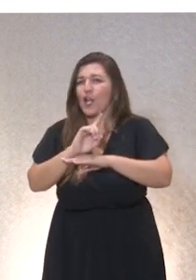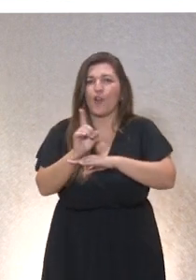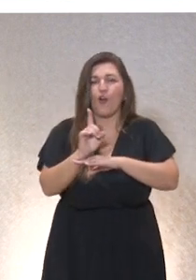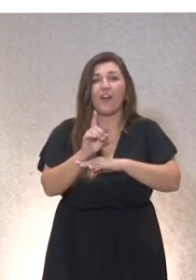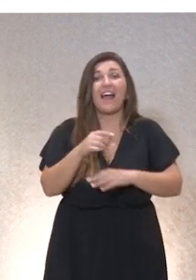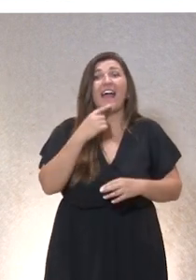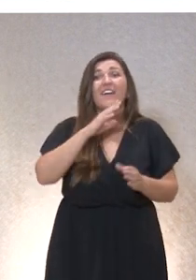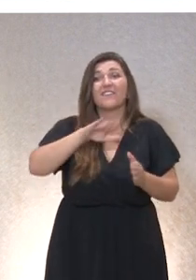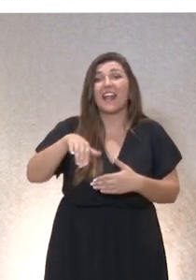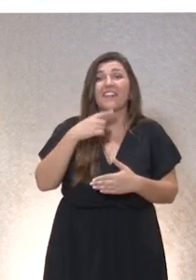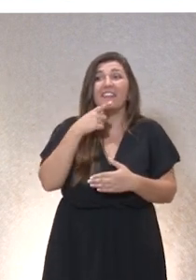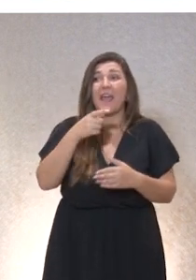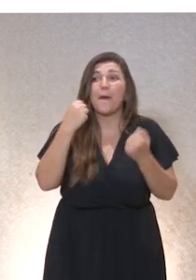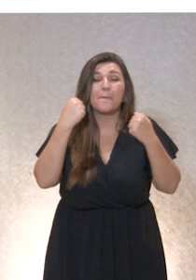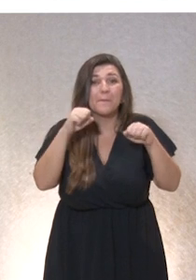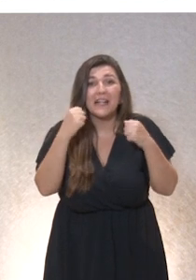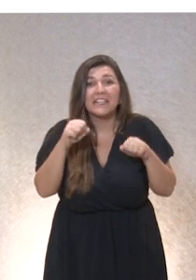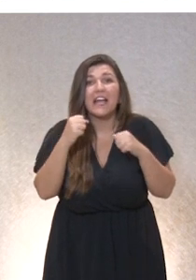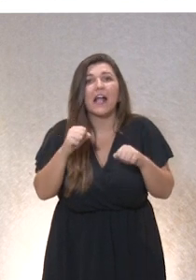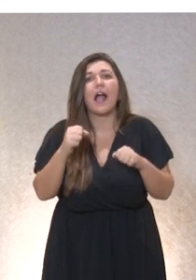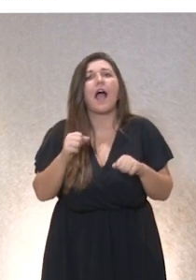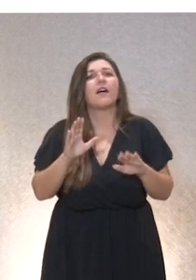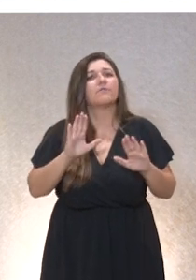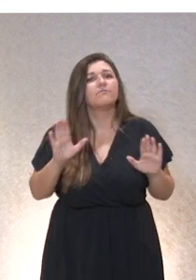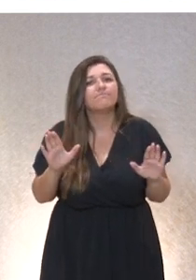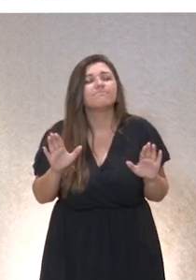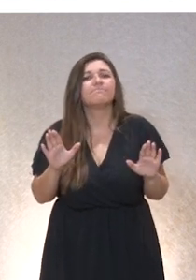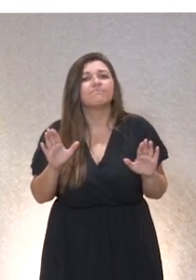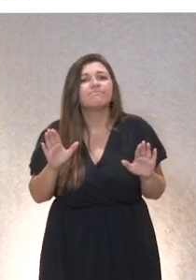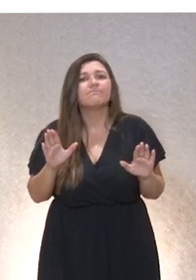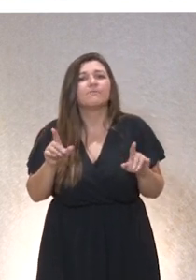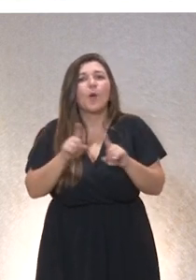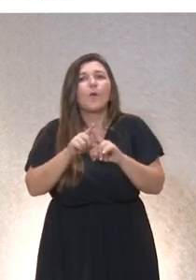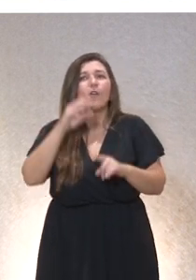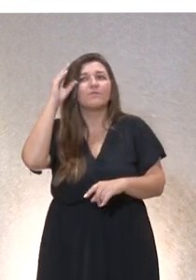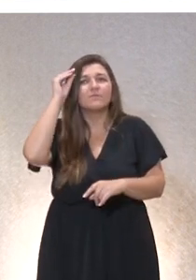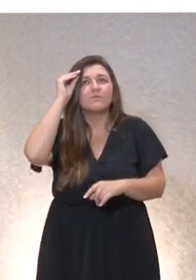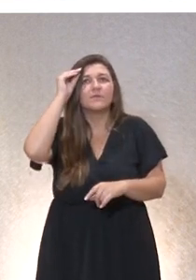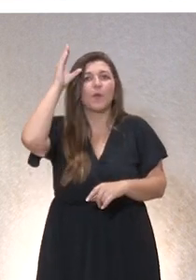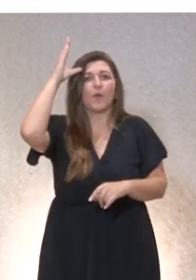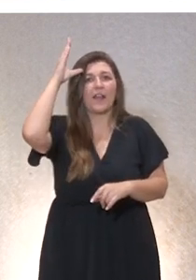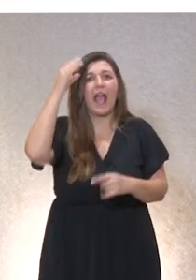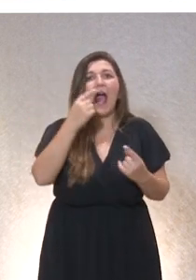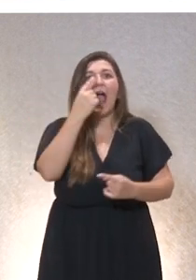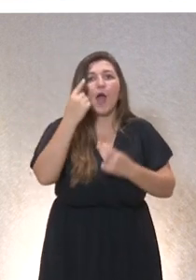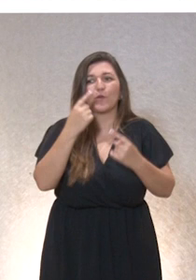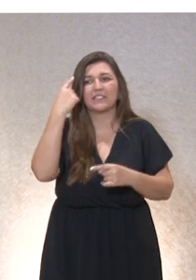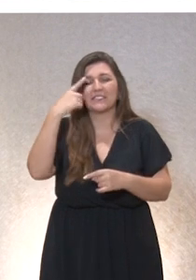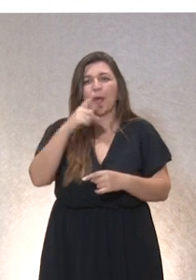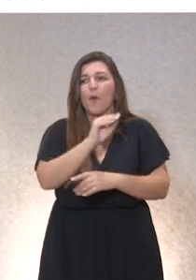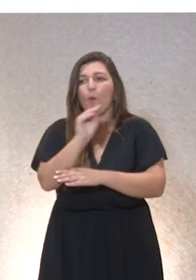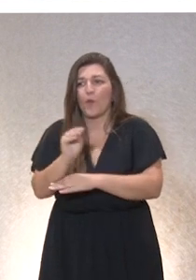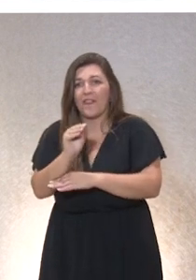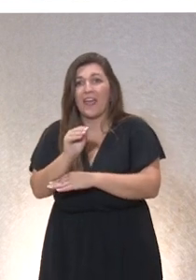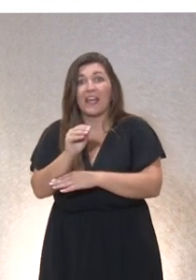práctica y una razón prudencial. Porque hay una sabiduría práctica que tienen aquellos que han cuidado. Hay mucha